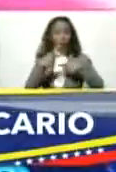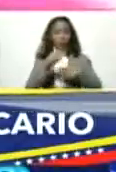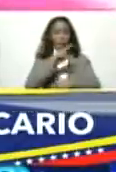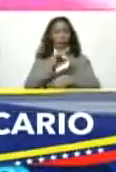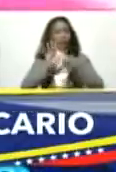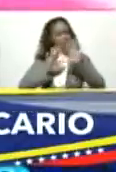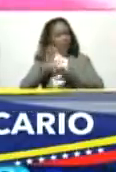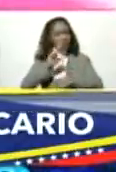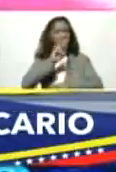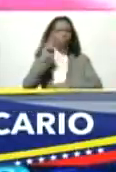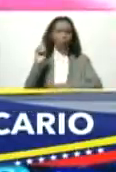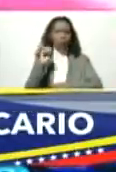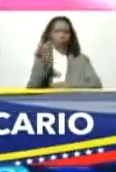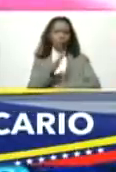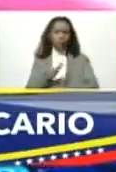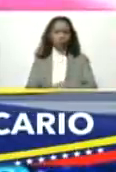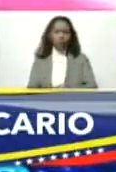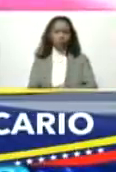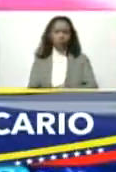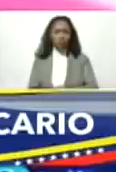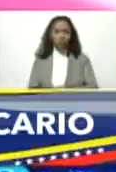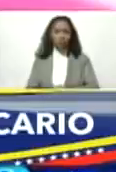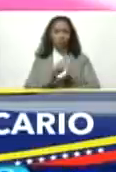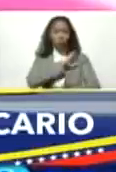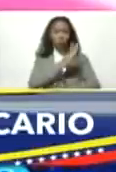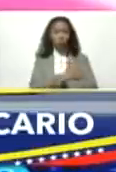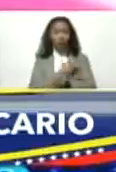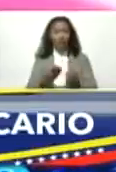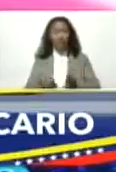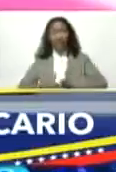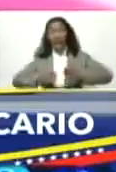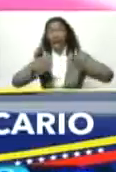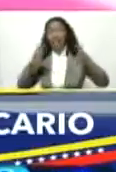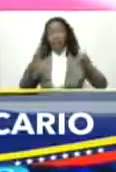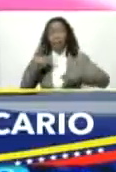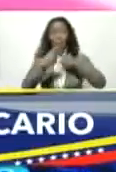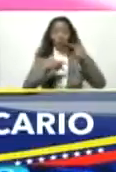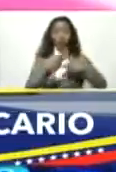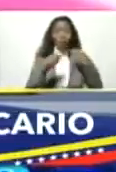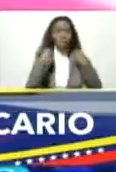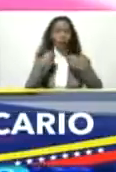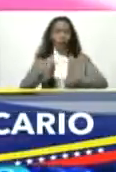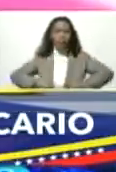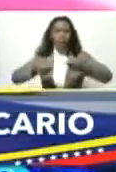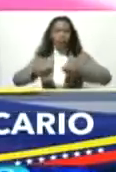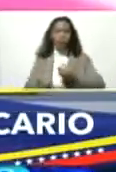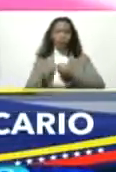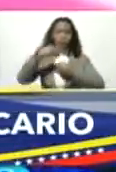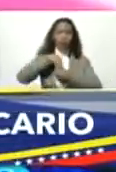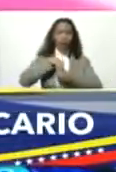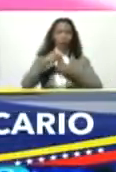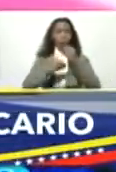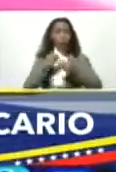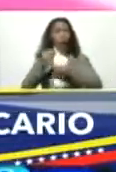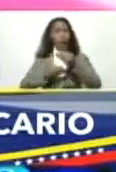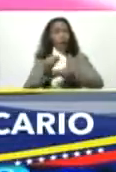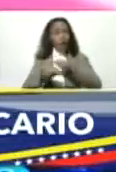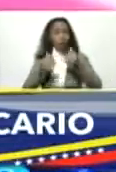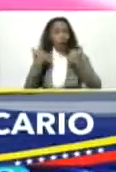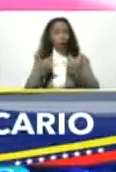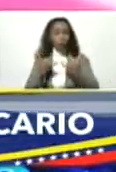20. Tiene un potencial gigantesco en la producción para el mercado interno, como lo está haciendo